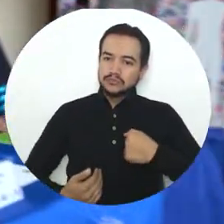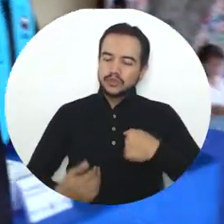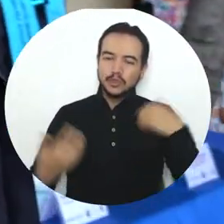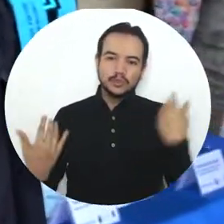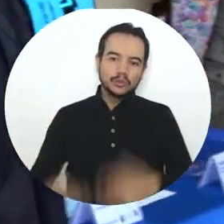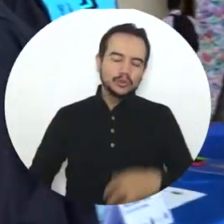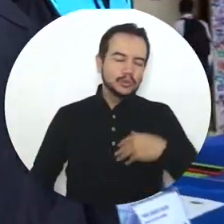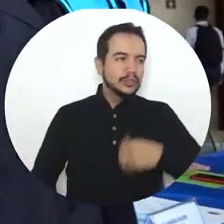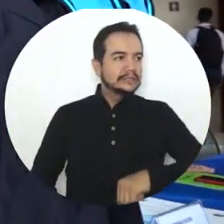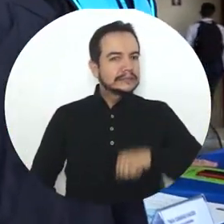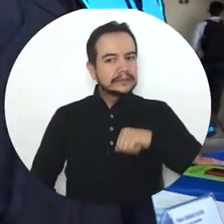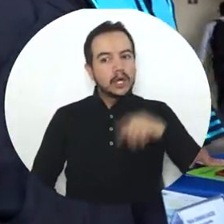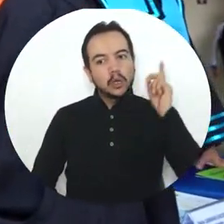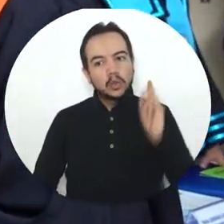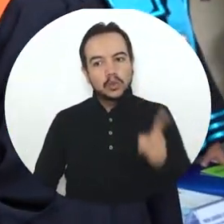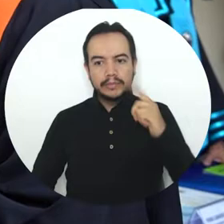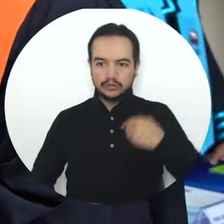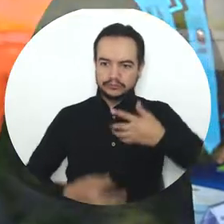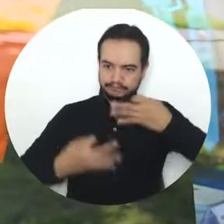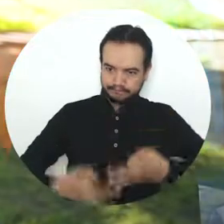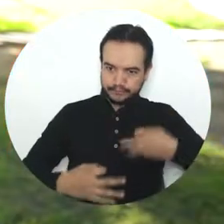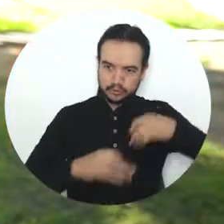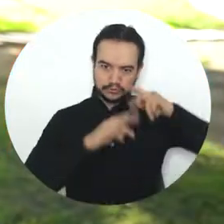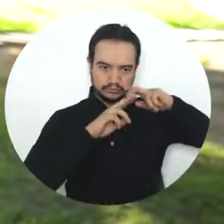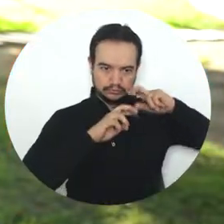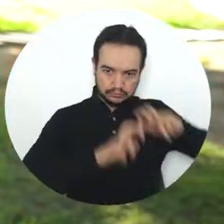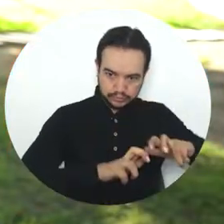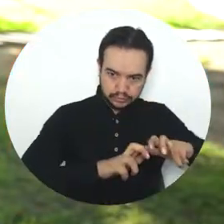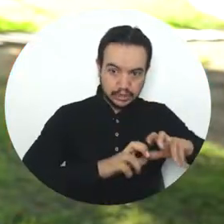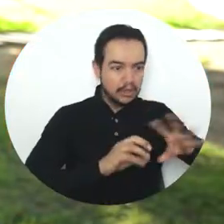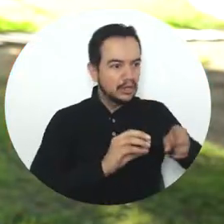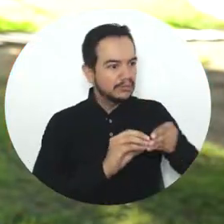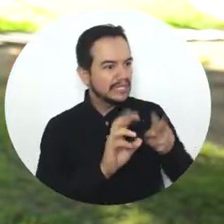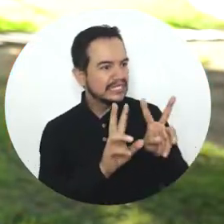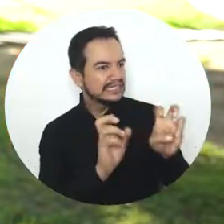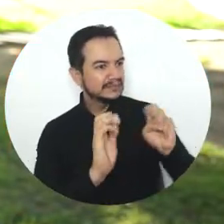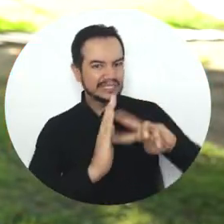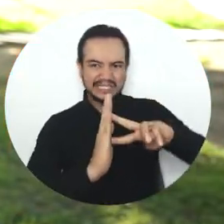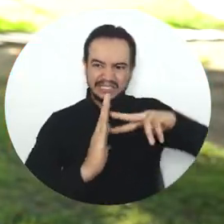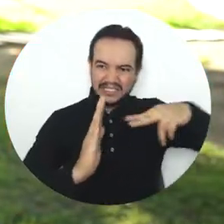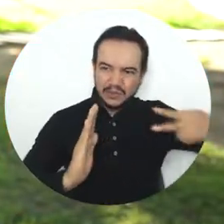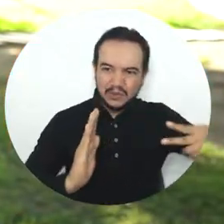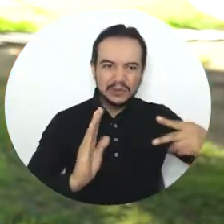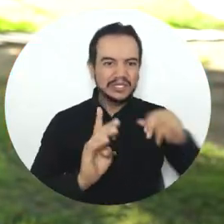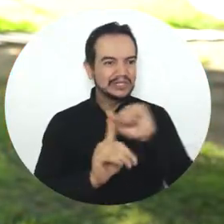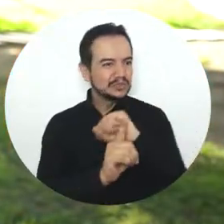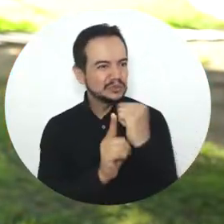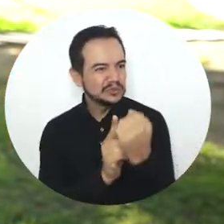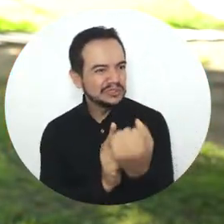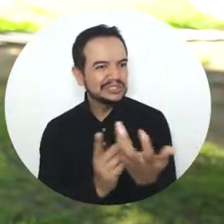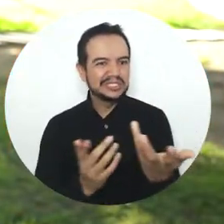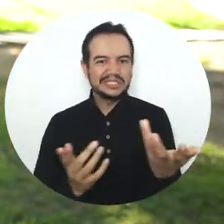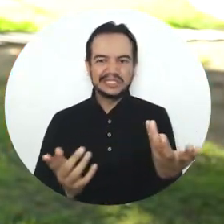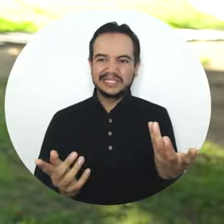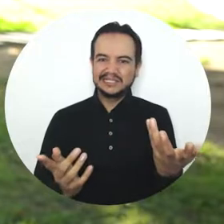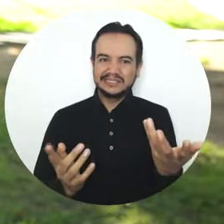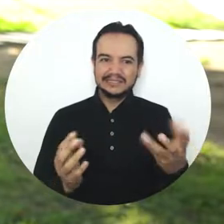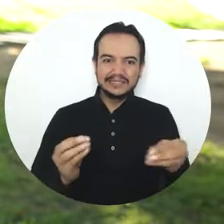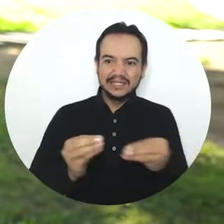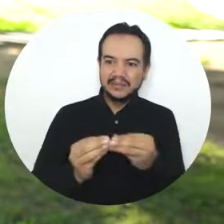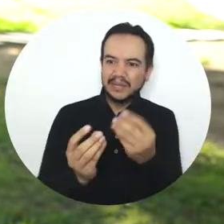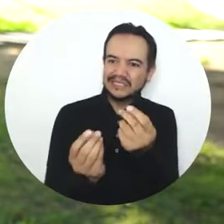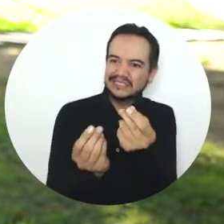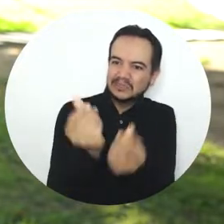porque soy un investigador que ajustó perfectamente a los temas metodológicos, los temas sociales y